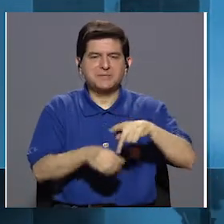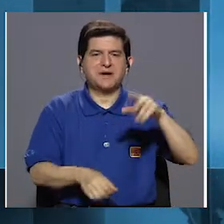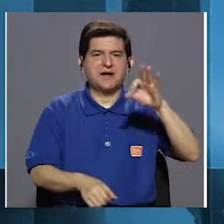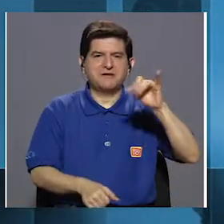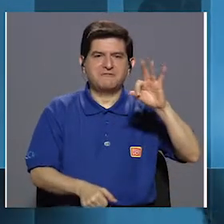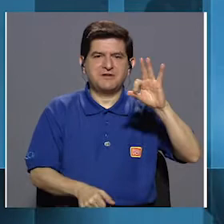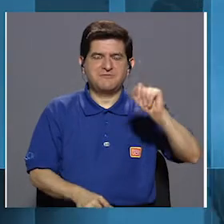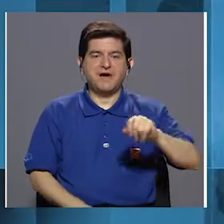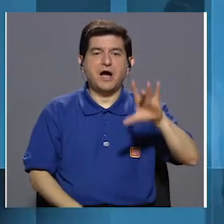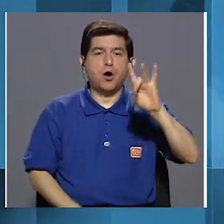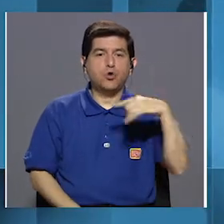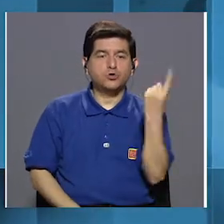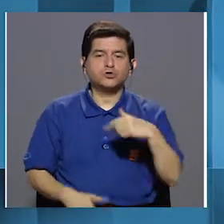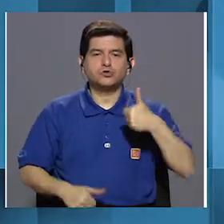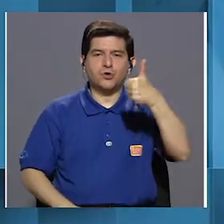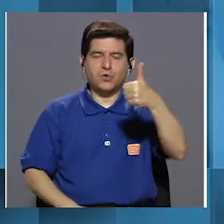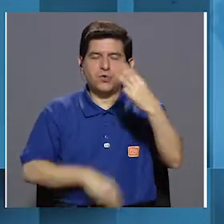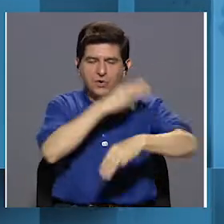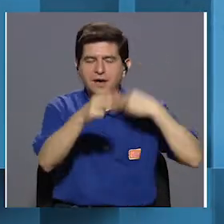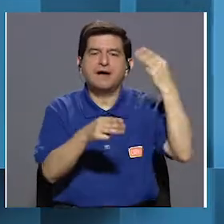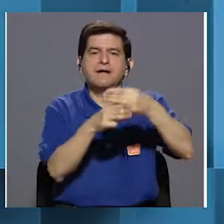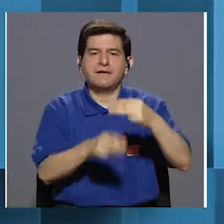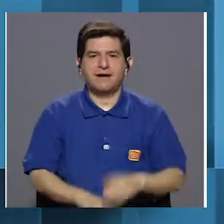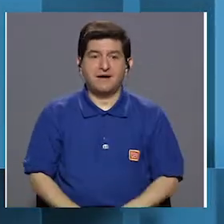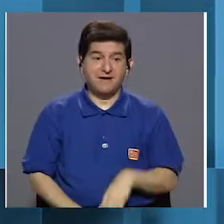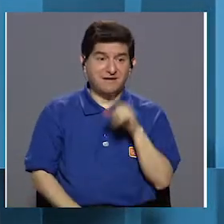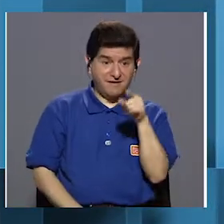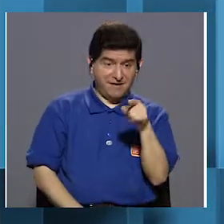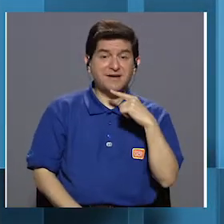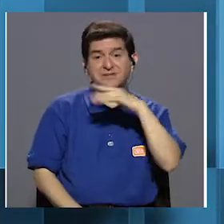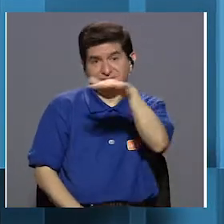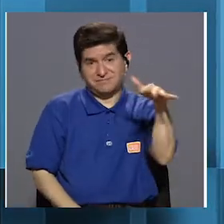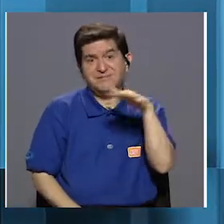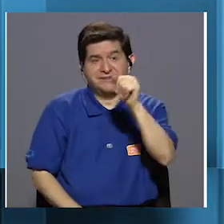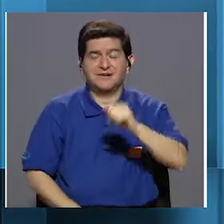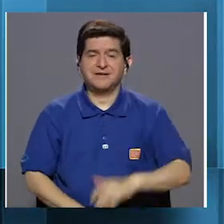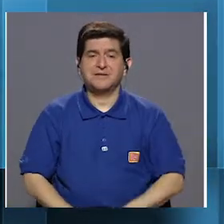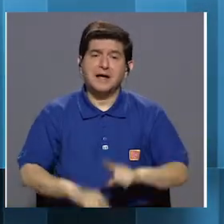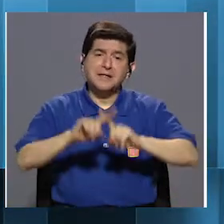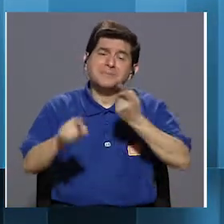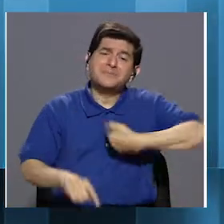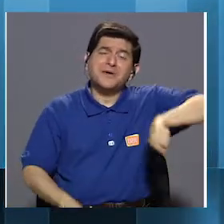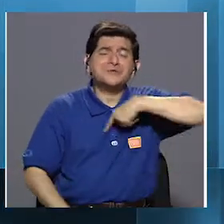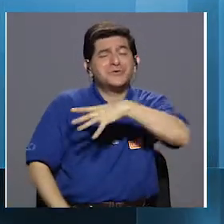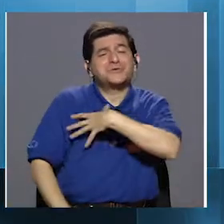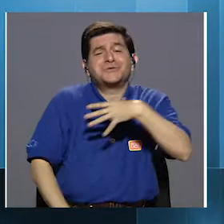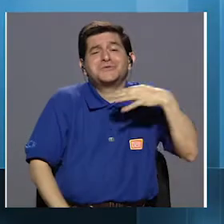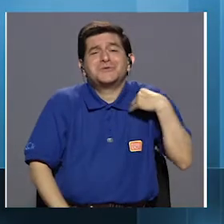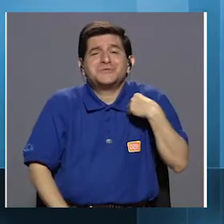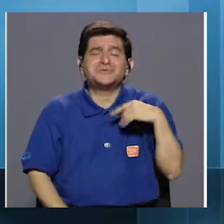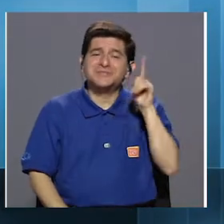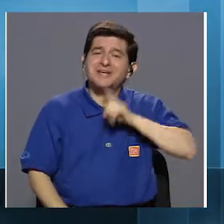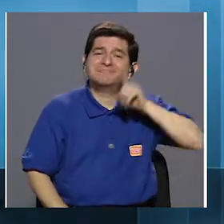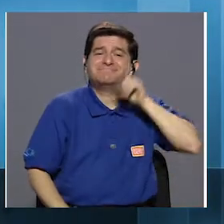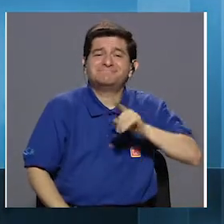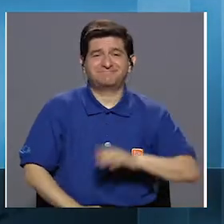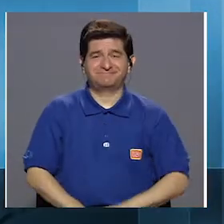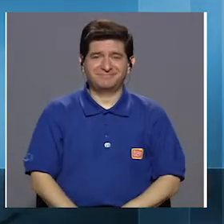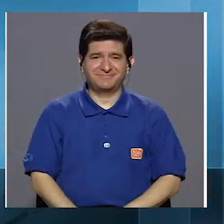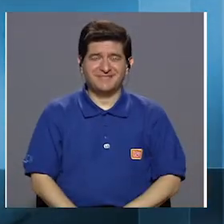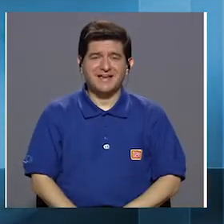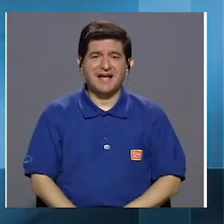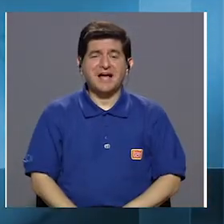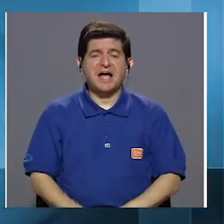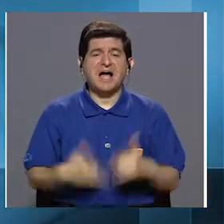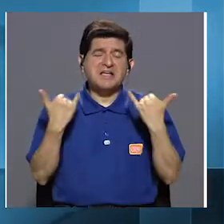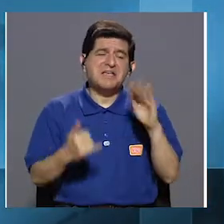solo ocho han ganado mundiales. Esa es la realidad. Pero nos gusta más la ficción. Apenas nos